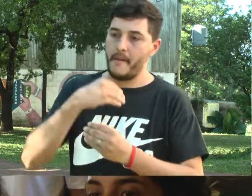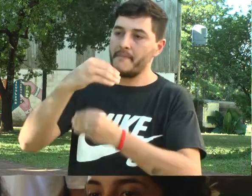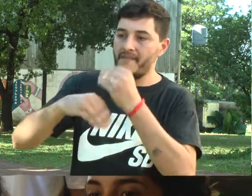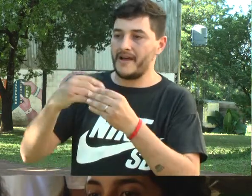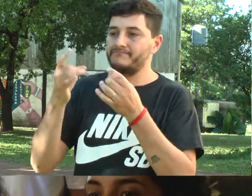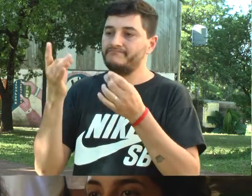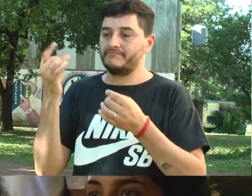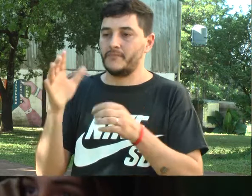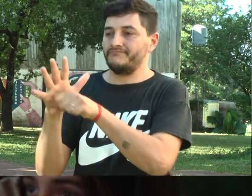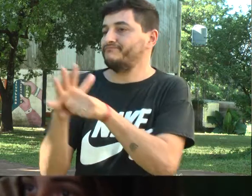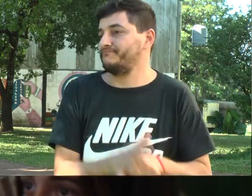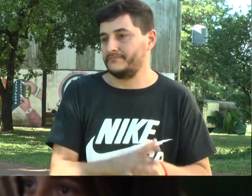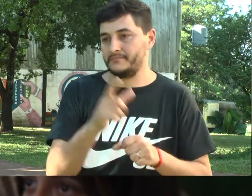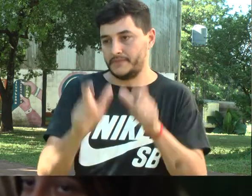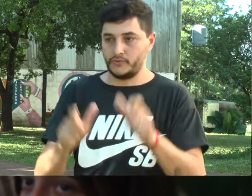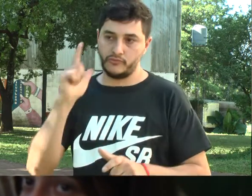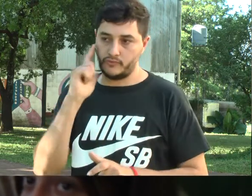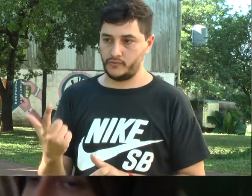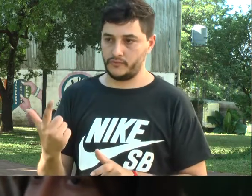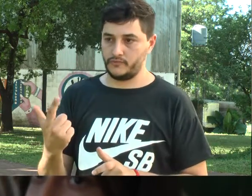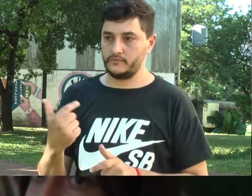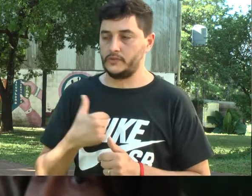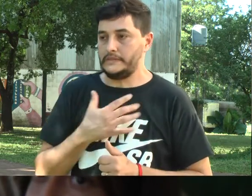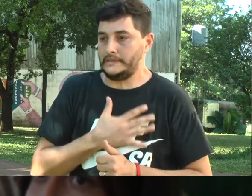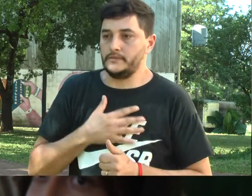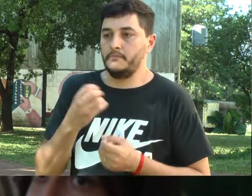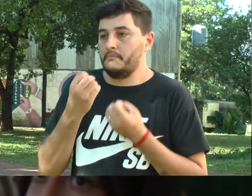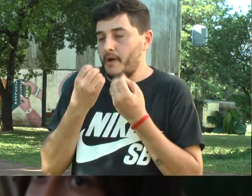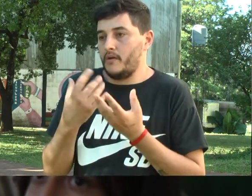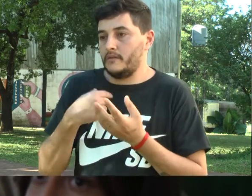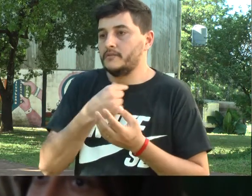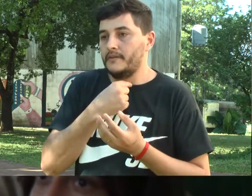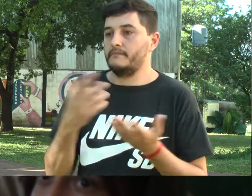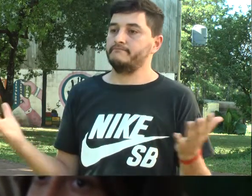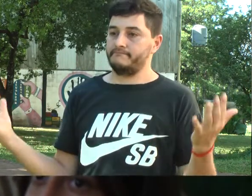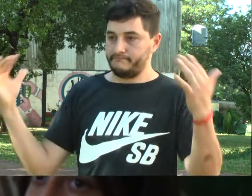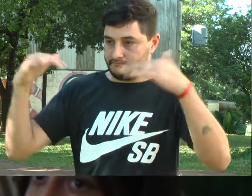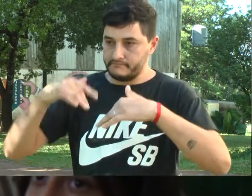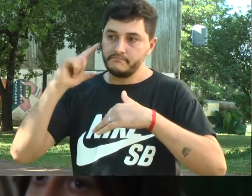Algunas personas estaban como enfocadas en sus cosas, pero las personas sordas estábamos invisibles.